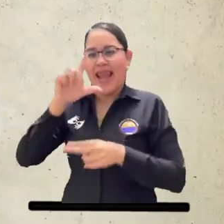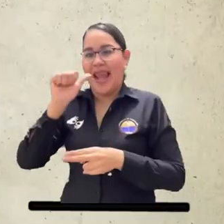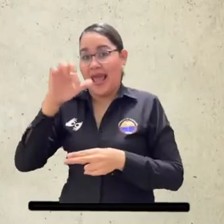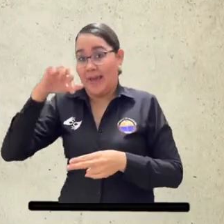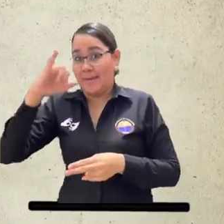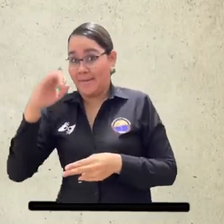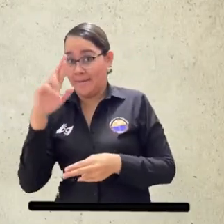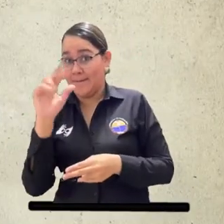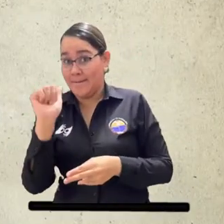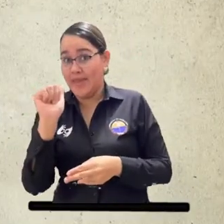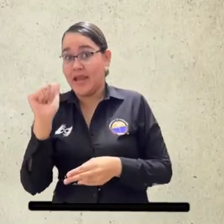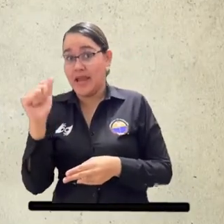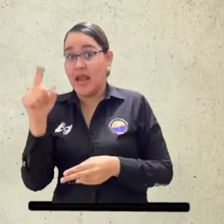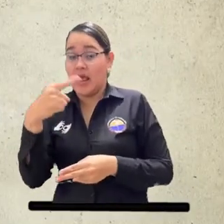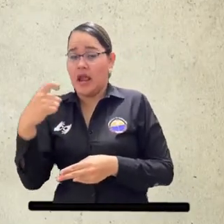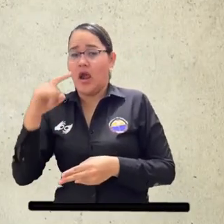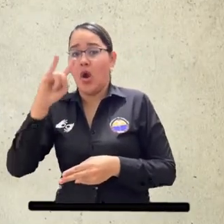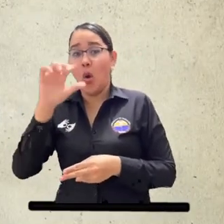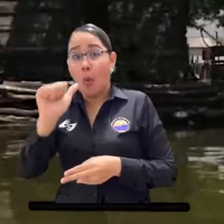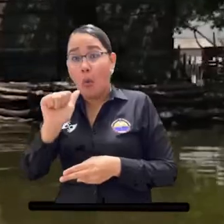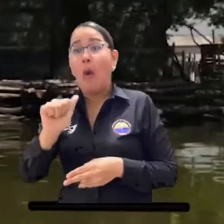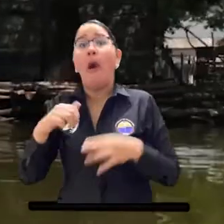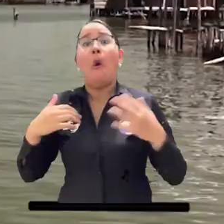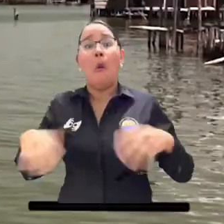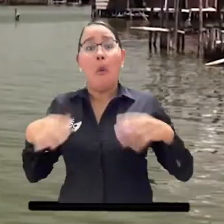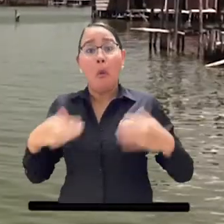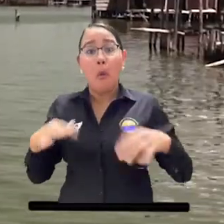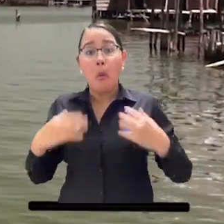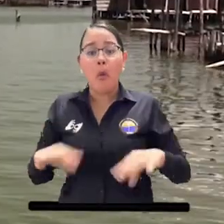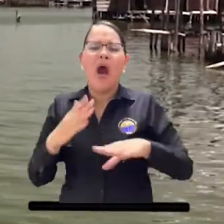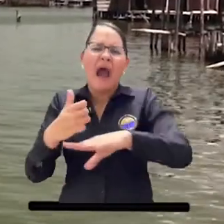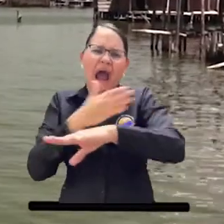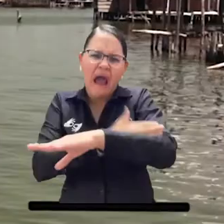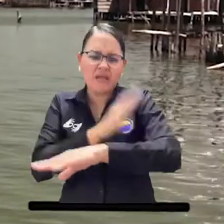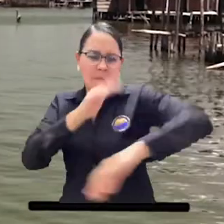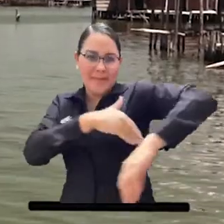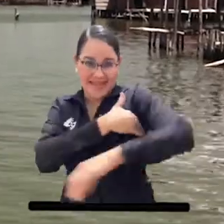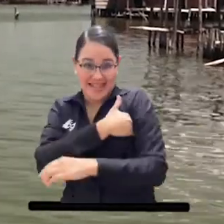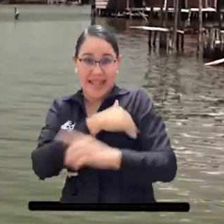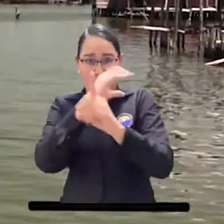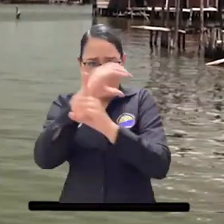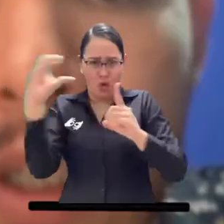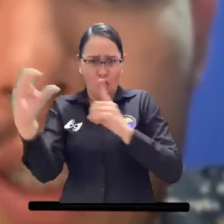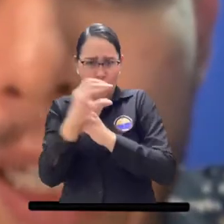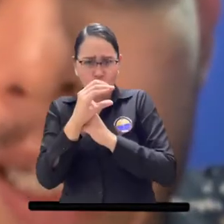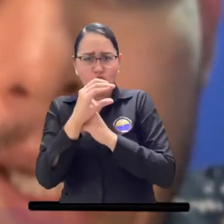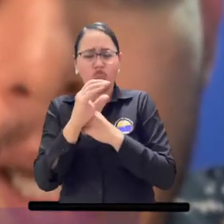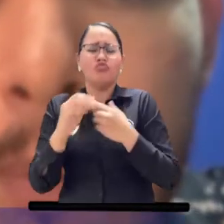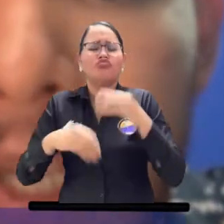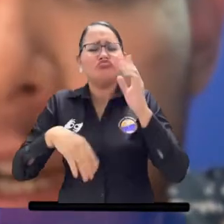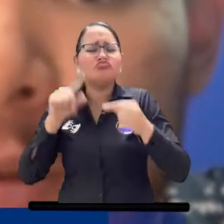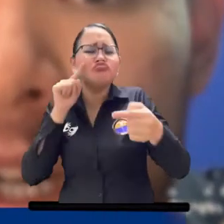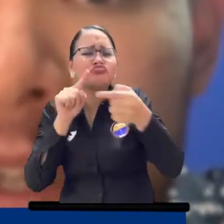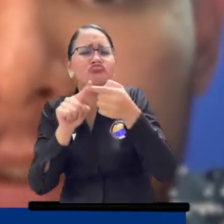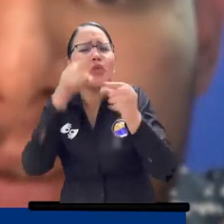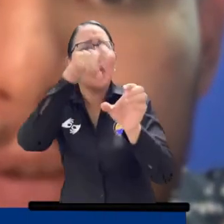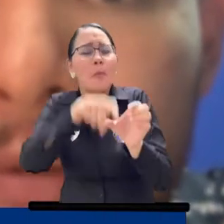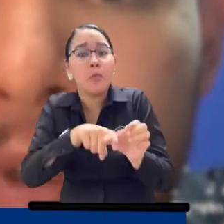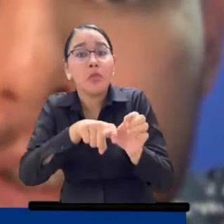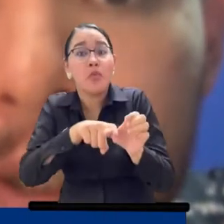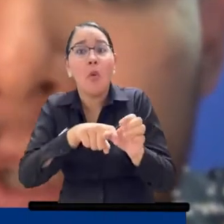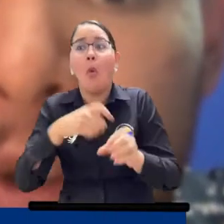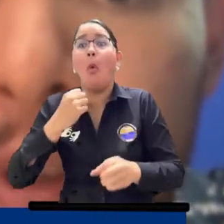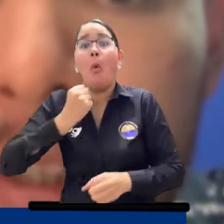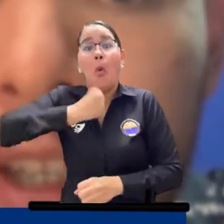y el egresado Andrés Gil, ganó convocatoria del Ministerio de Cultura entre 80 proponentes. La Piragua es